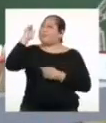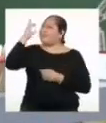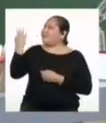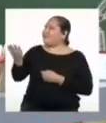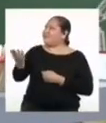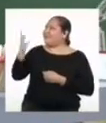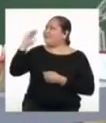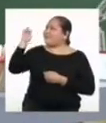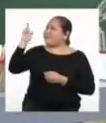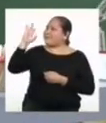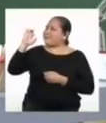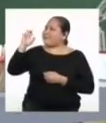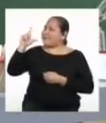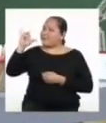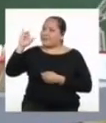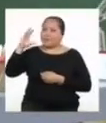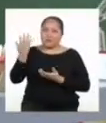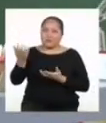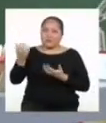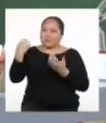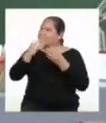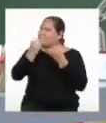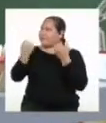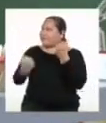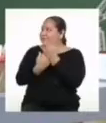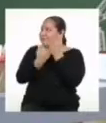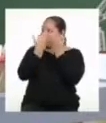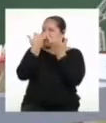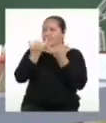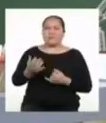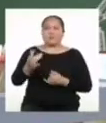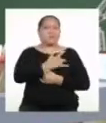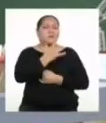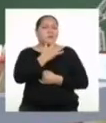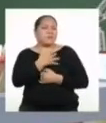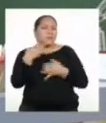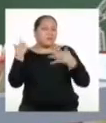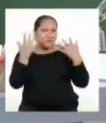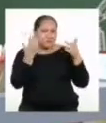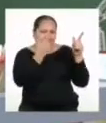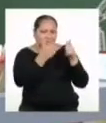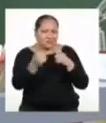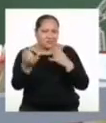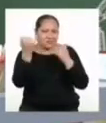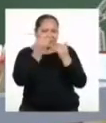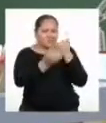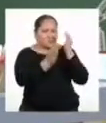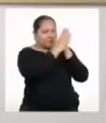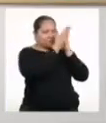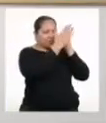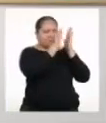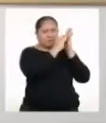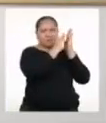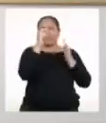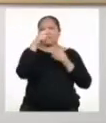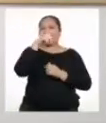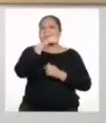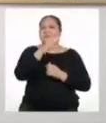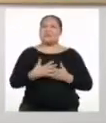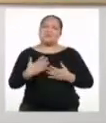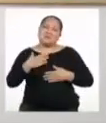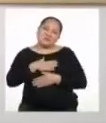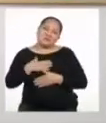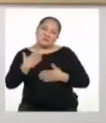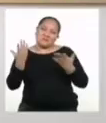profesora Felicitas, por todo el apoyo que nos ha dado hoy. Ya me siento lista para terminar mi fanzine. Con todo